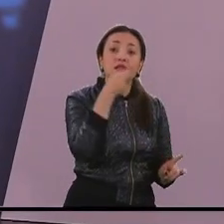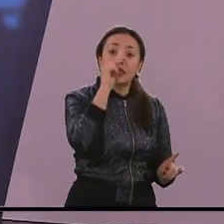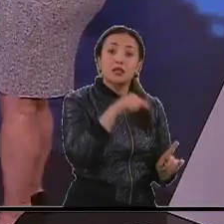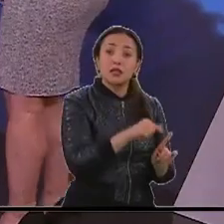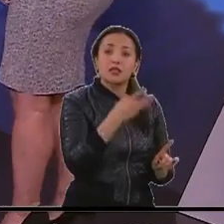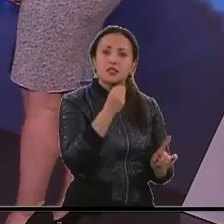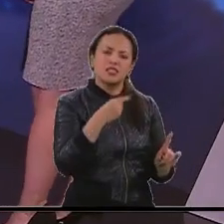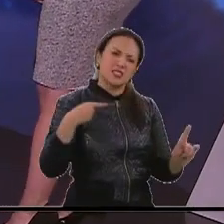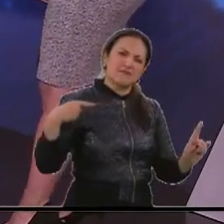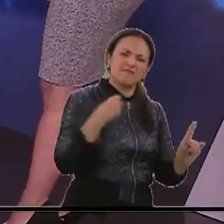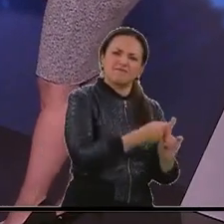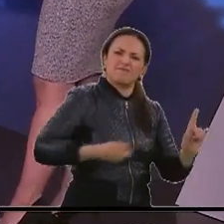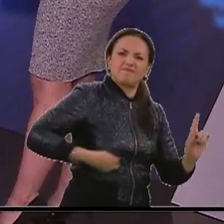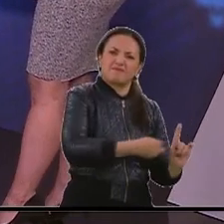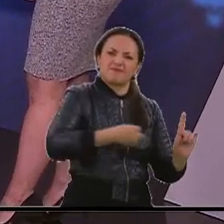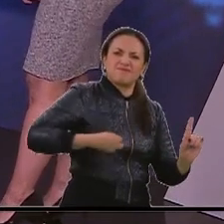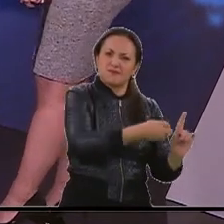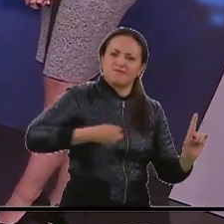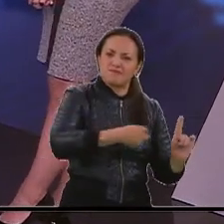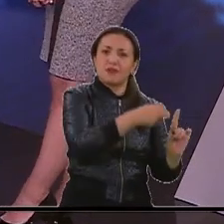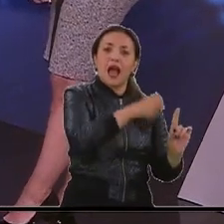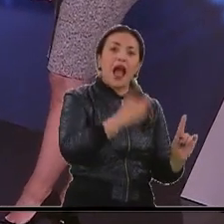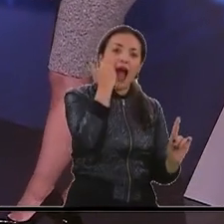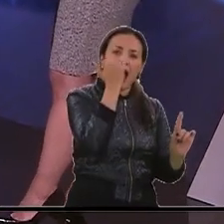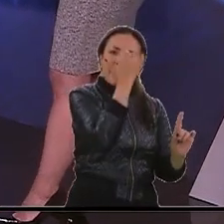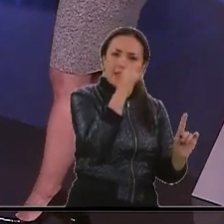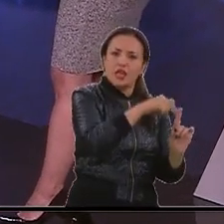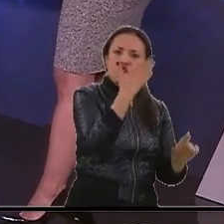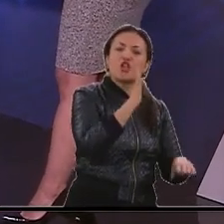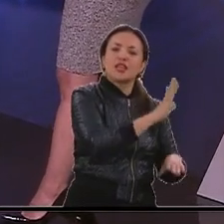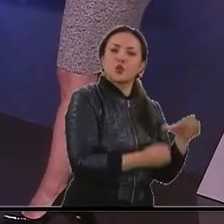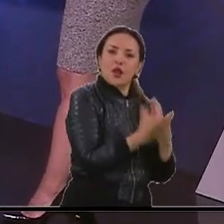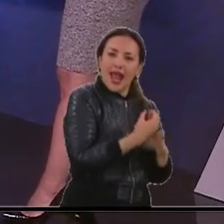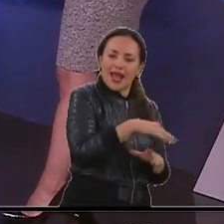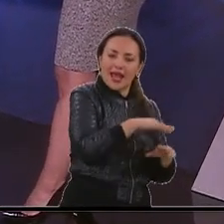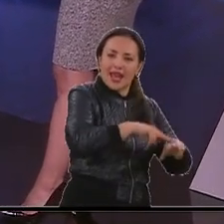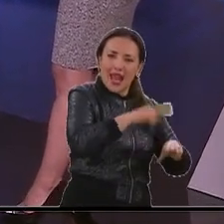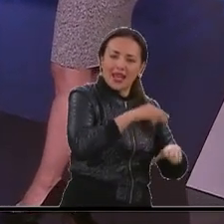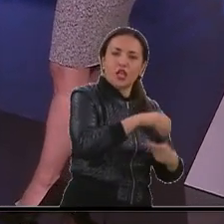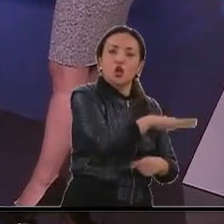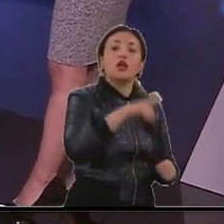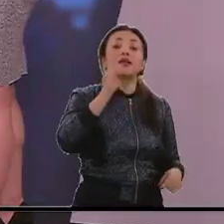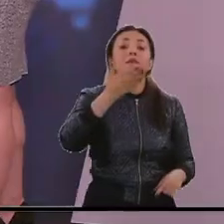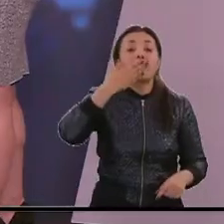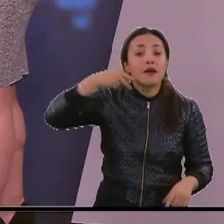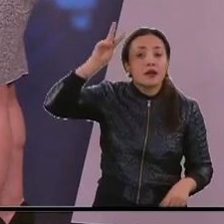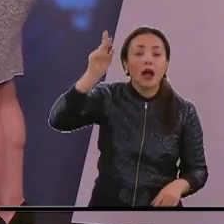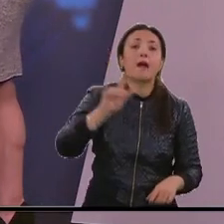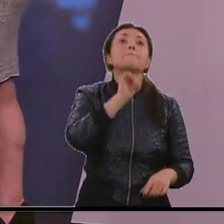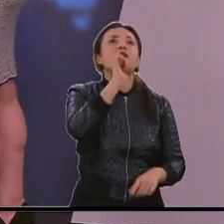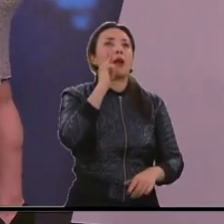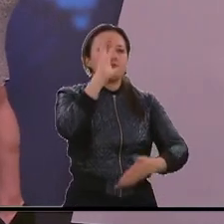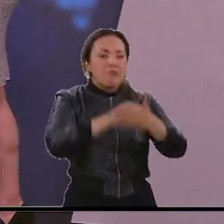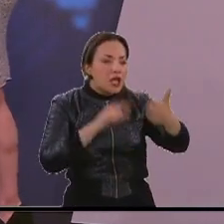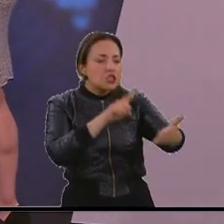de ataques con arma cortopunzante. Y los casos de las niñas y las mujeres indígenas que son menos visibilizados